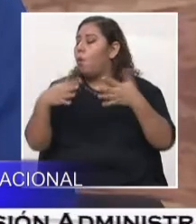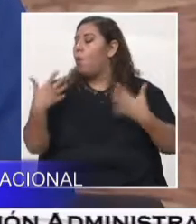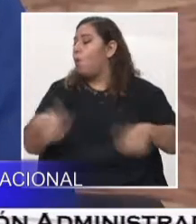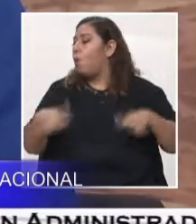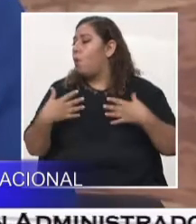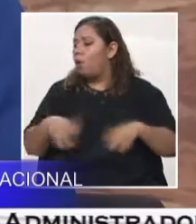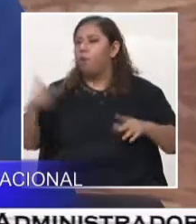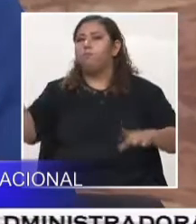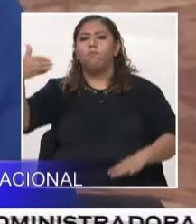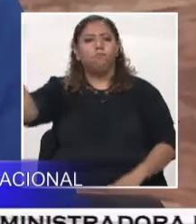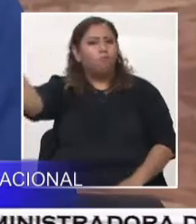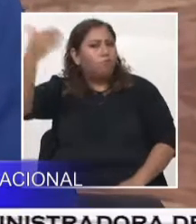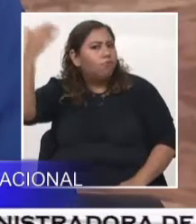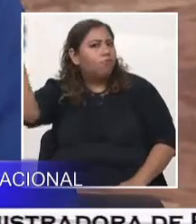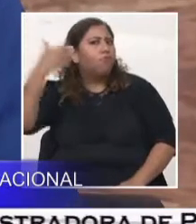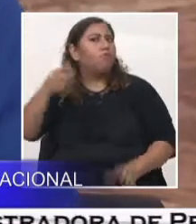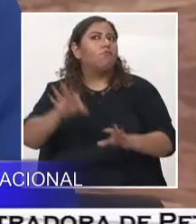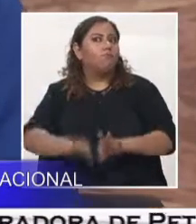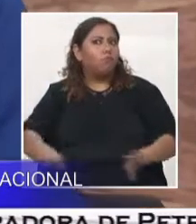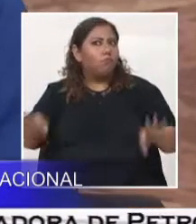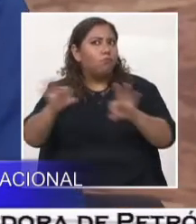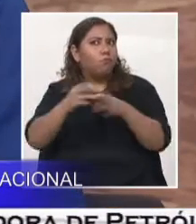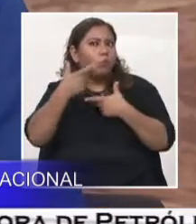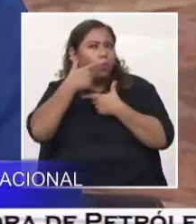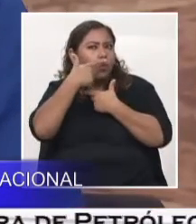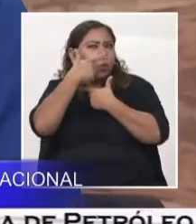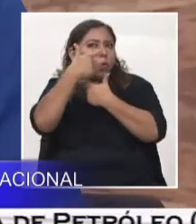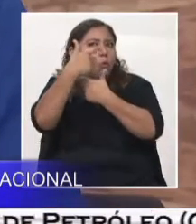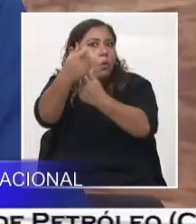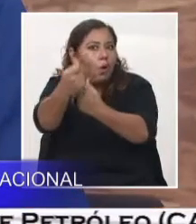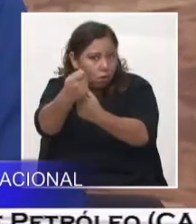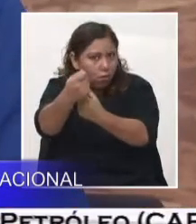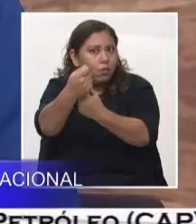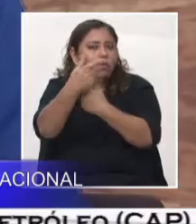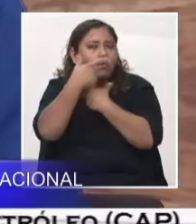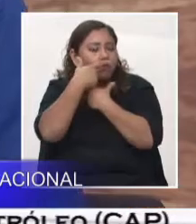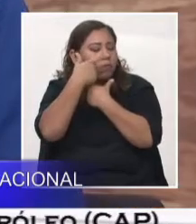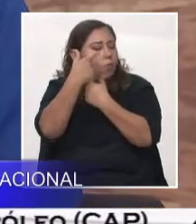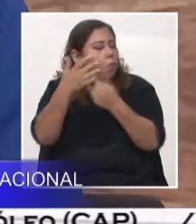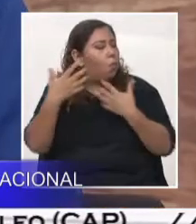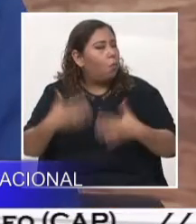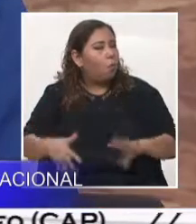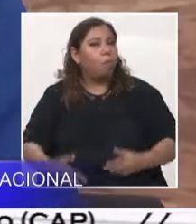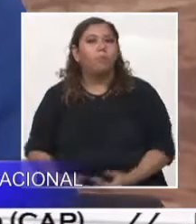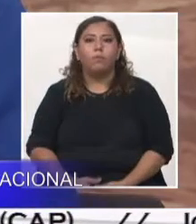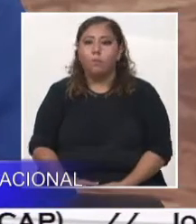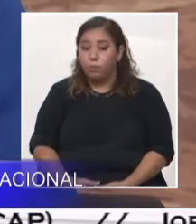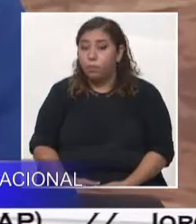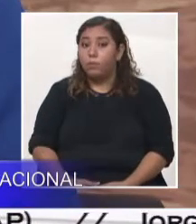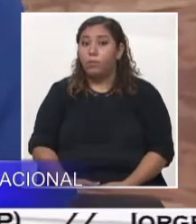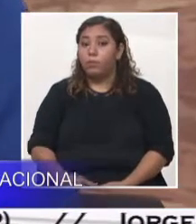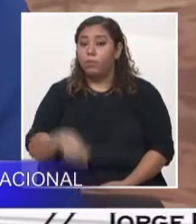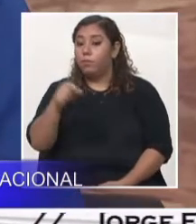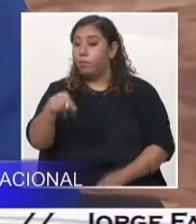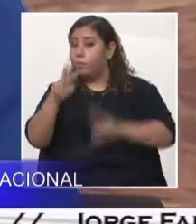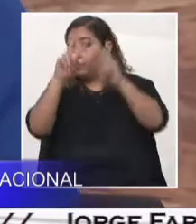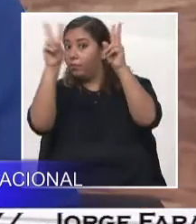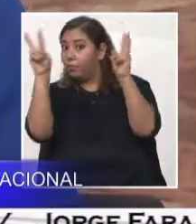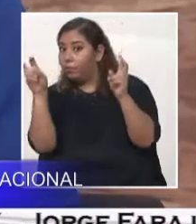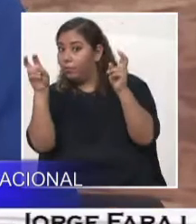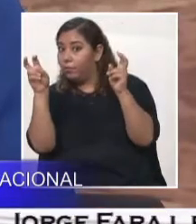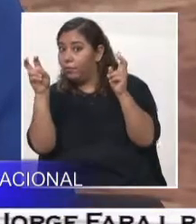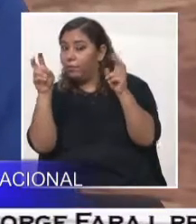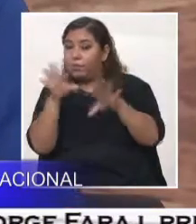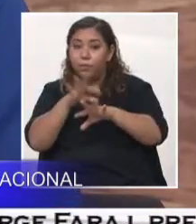muy interesante. Usted se ha dado cuenta lo amplio que es esto de la